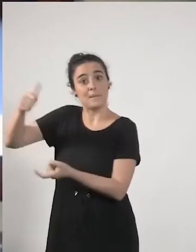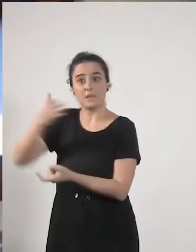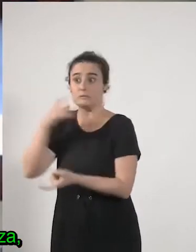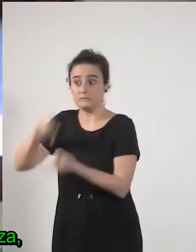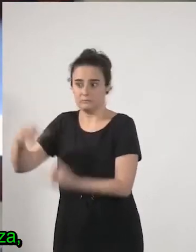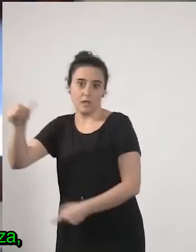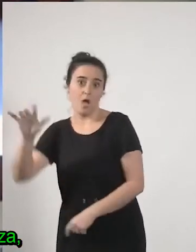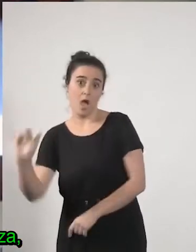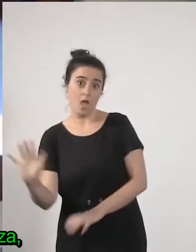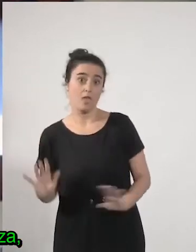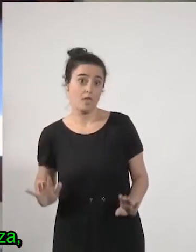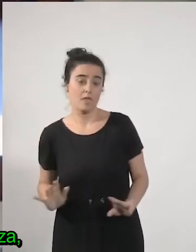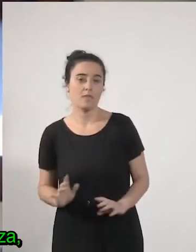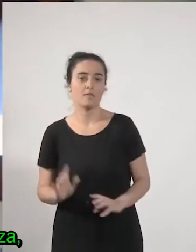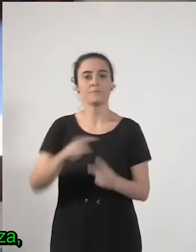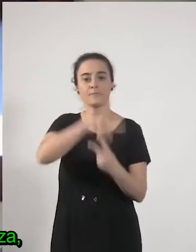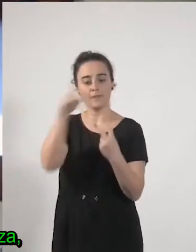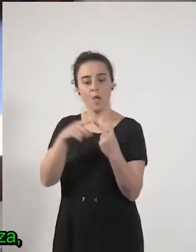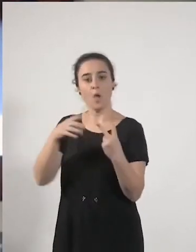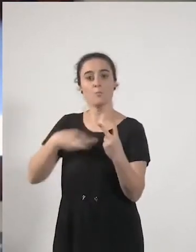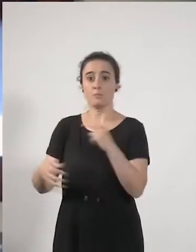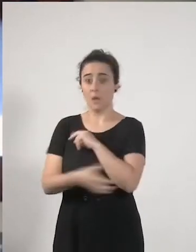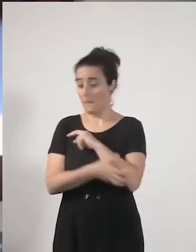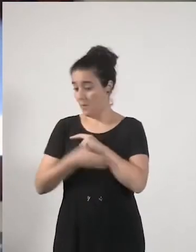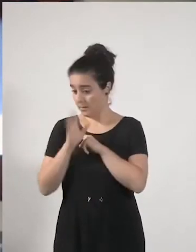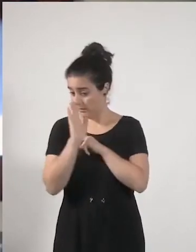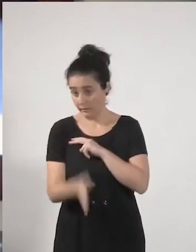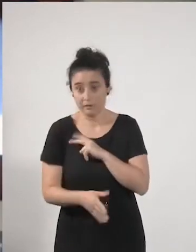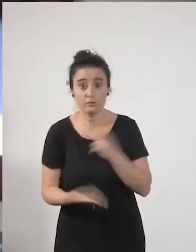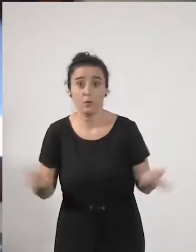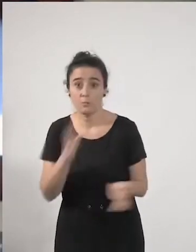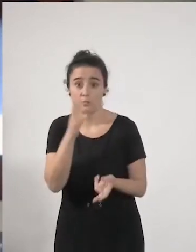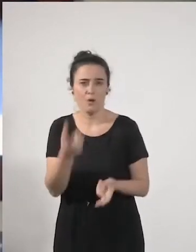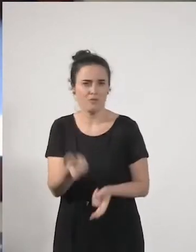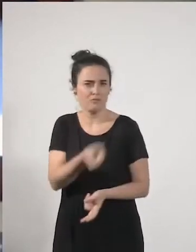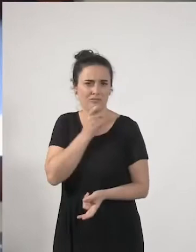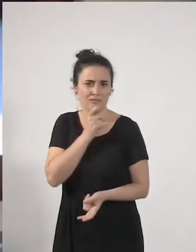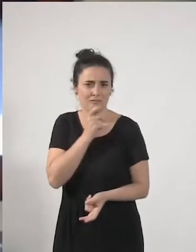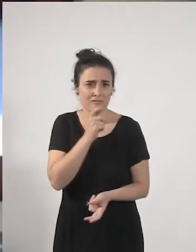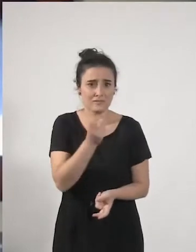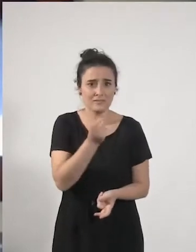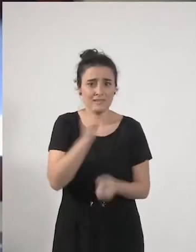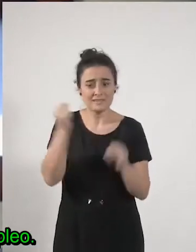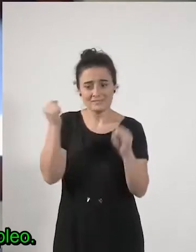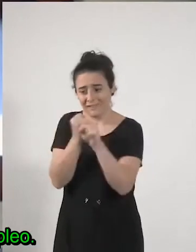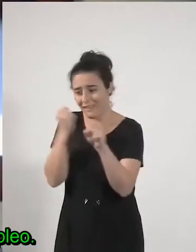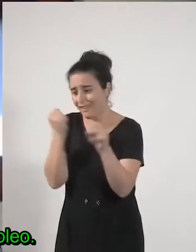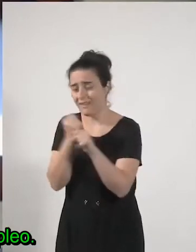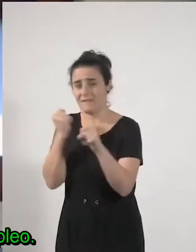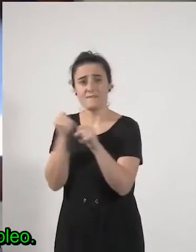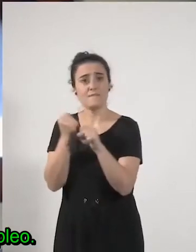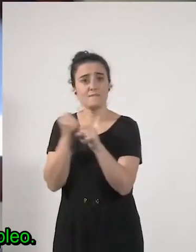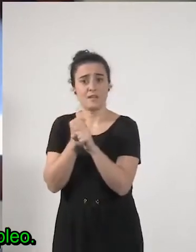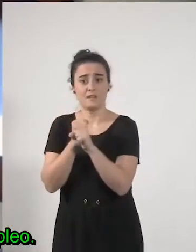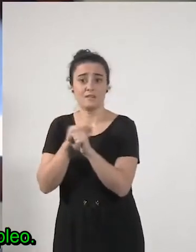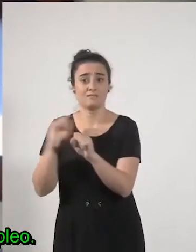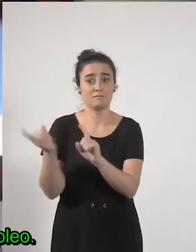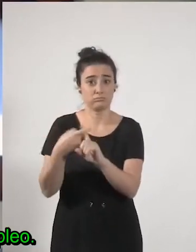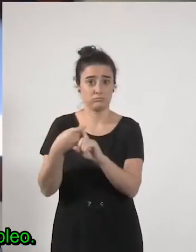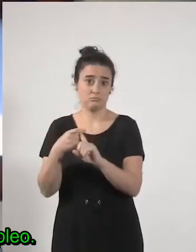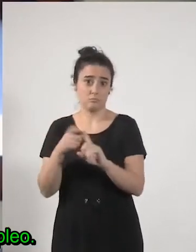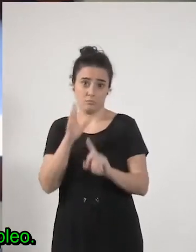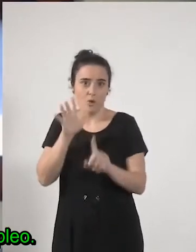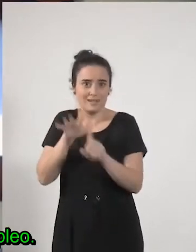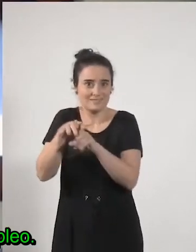otro irnos directamente a la pobreza porque va a ser muy difícil que encontremos empleos con la situación que